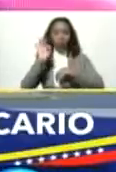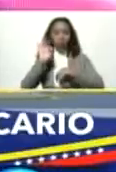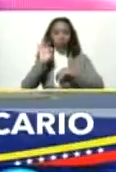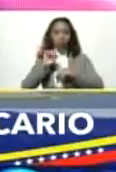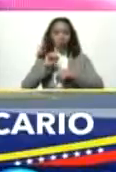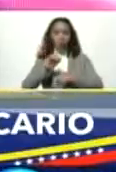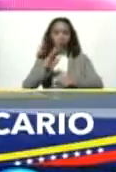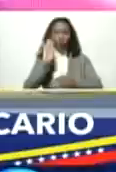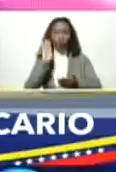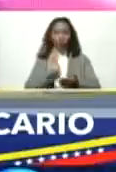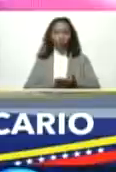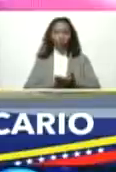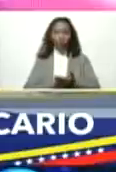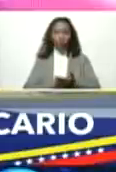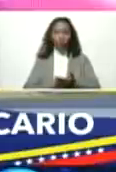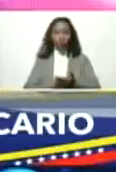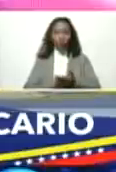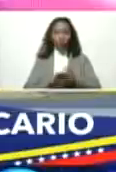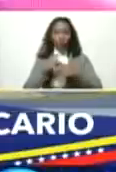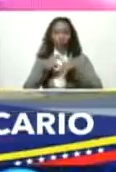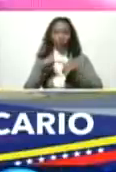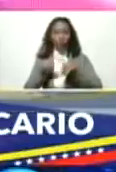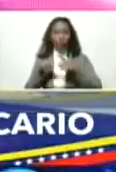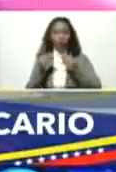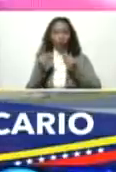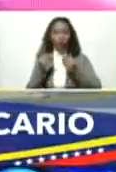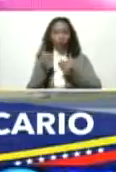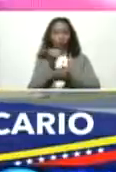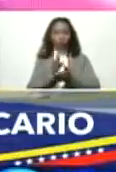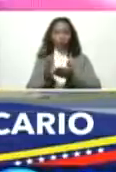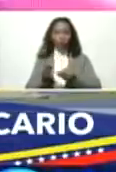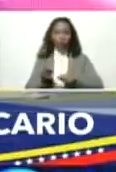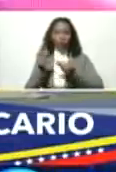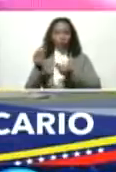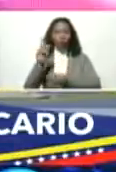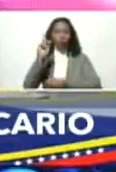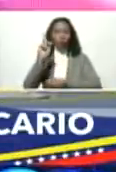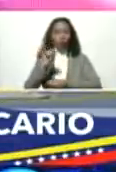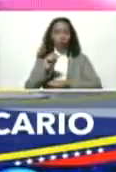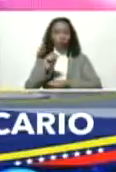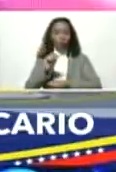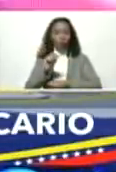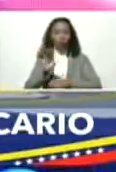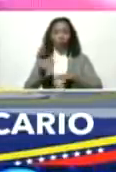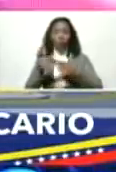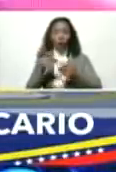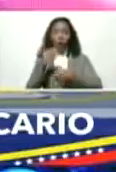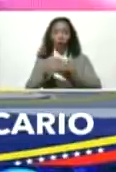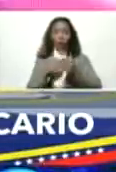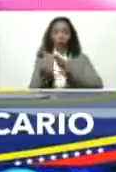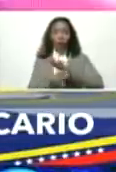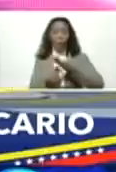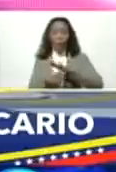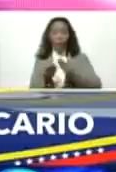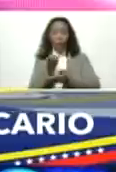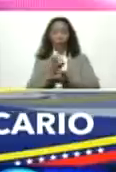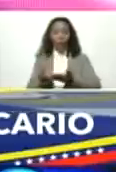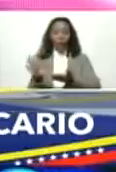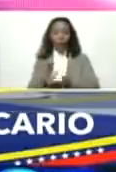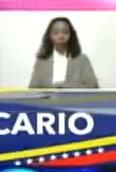sus posiciones en divisas para dar créditos también lo cual expande la base crediticia